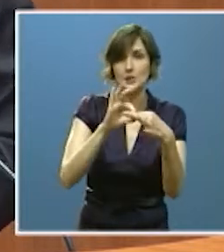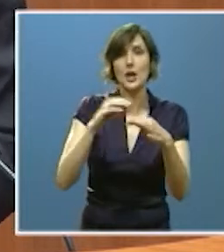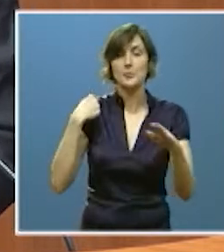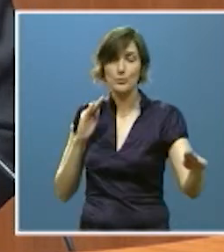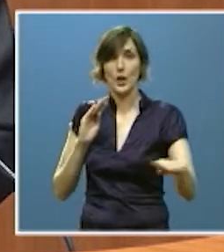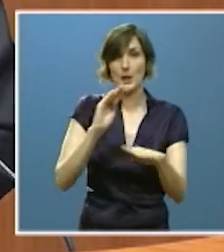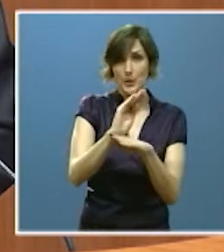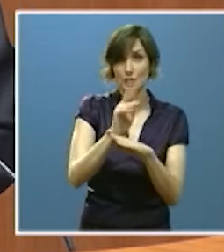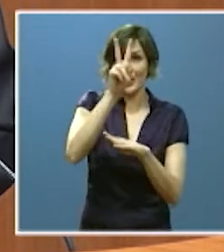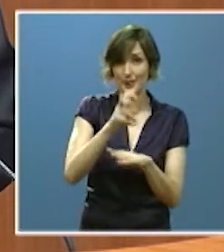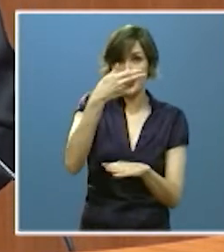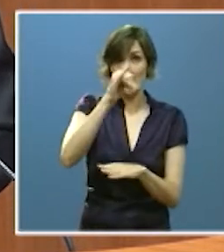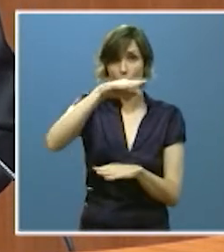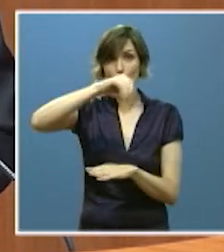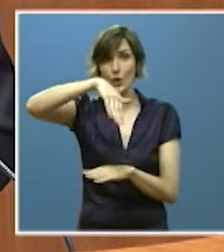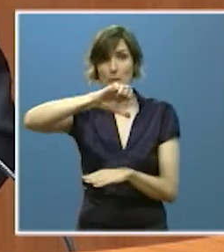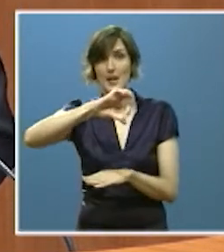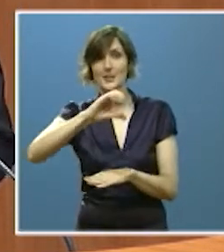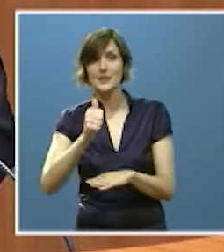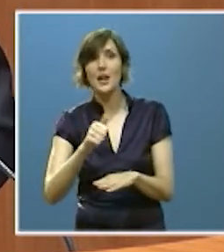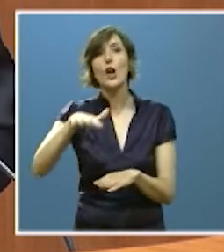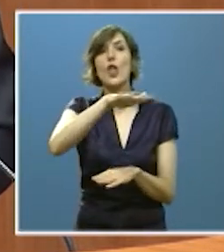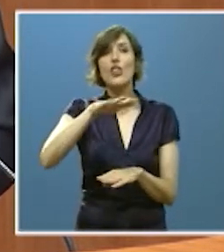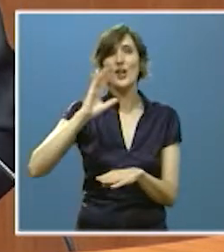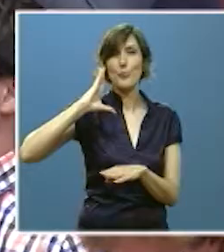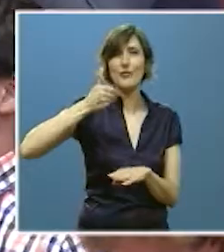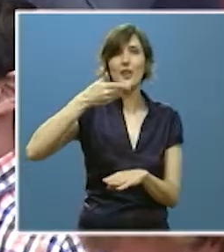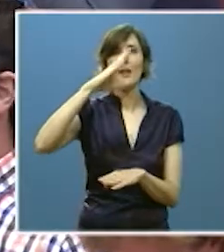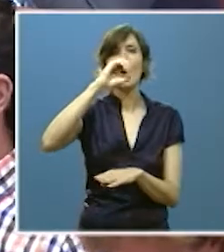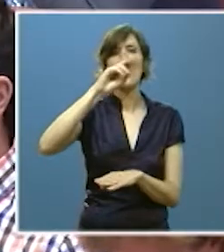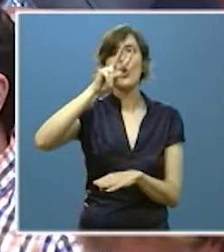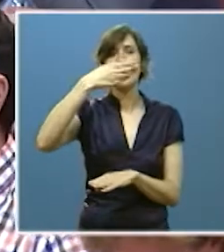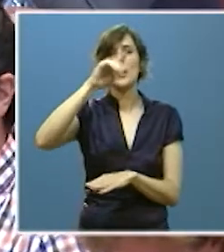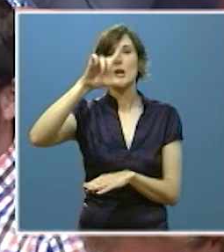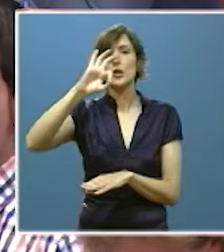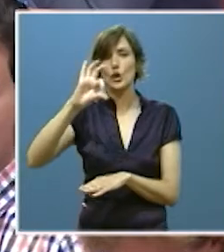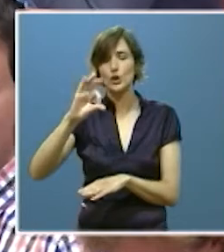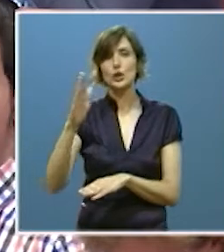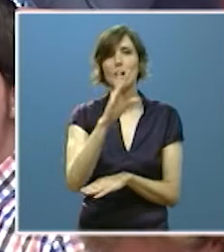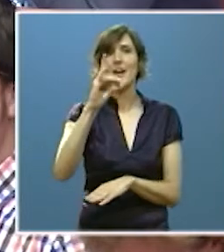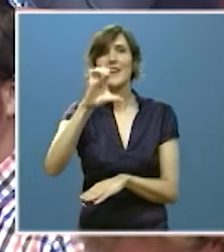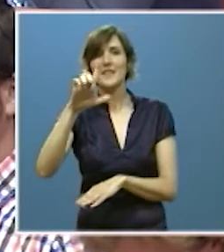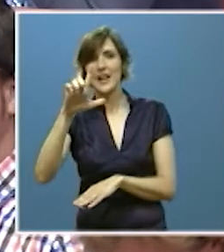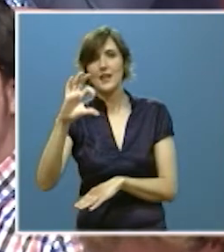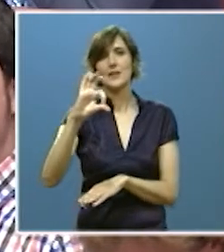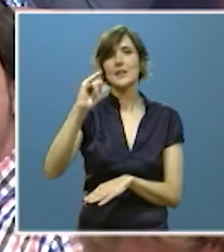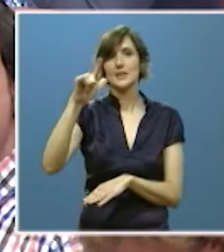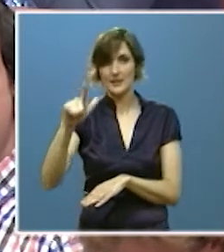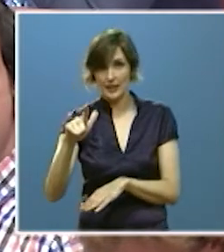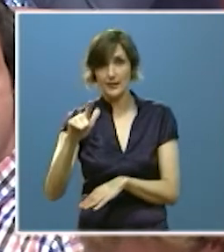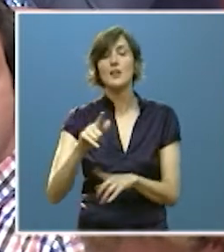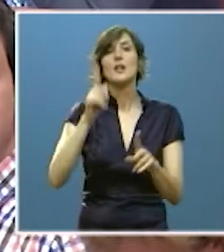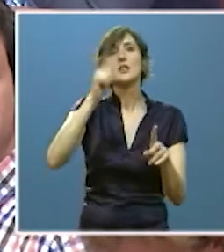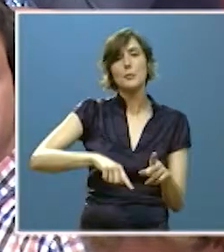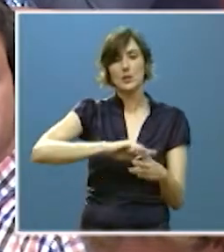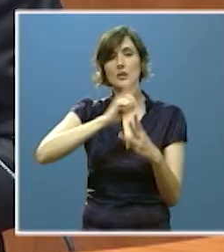inversión en esta materia en cubillos del SIL que está apoyando la Junta. Y le planteamos, en tercer lugar, que